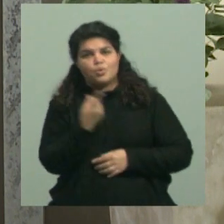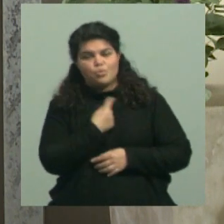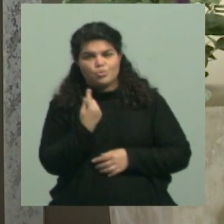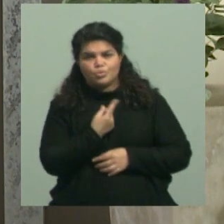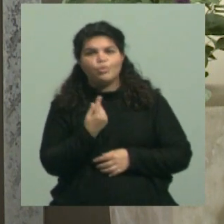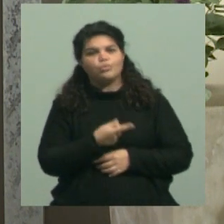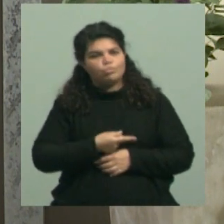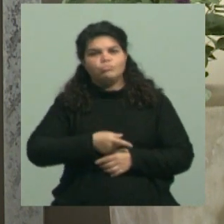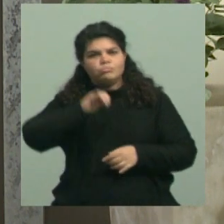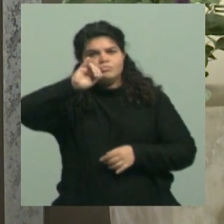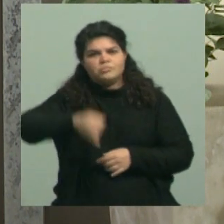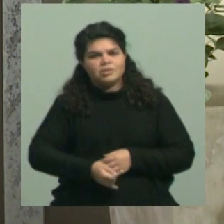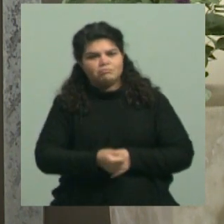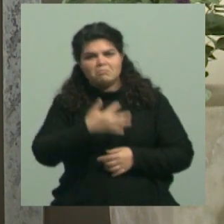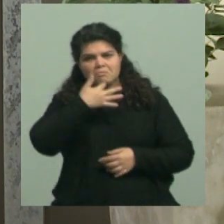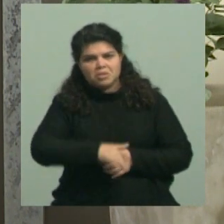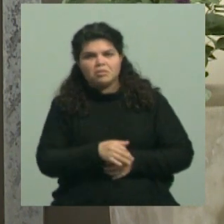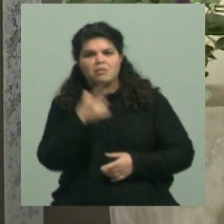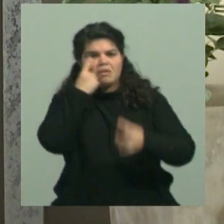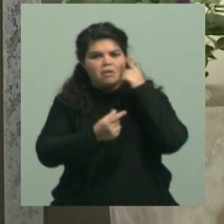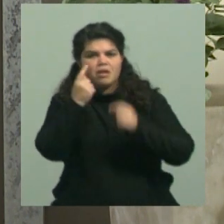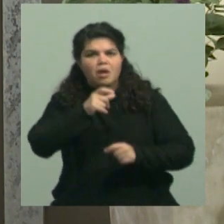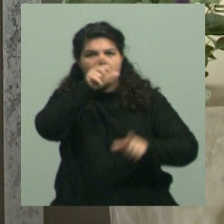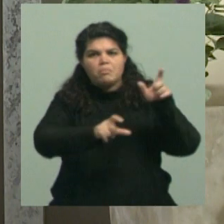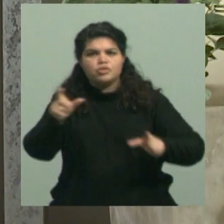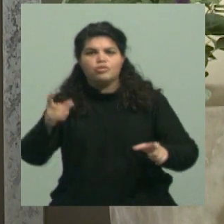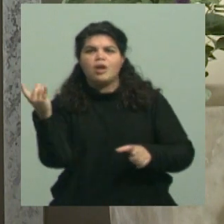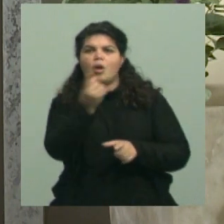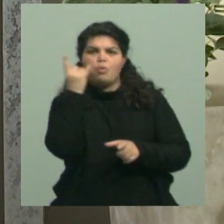reclamo porque entendemos que es un reclamo justo.